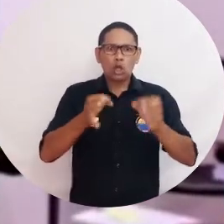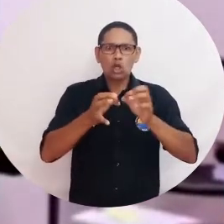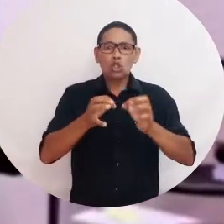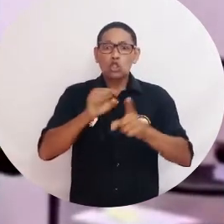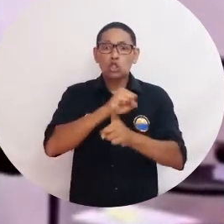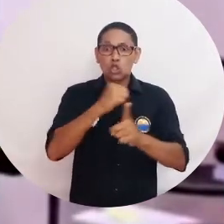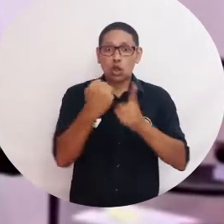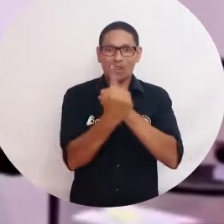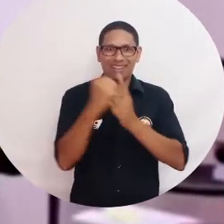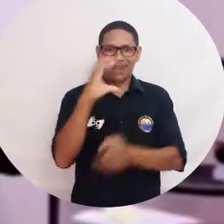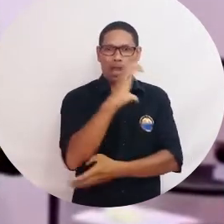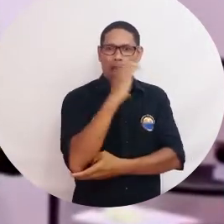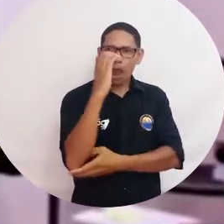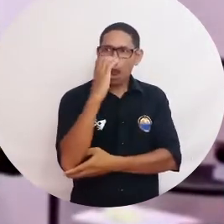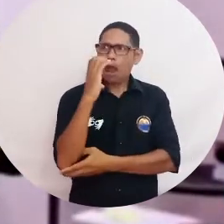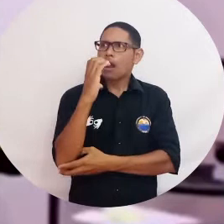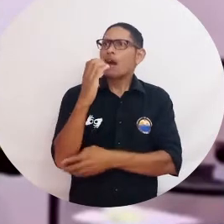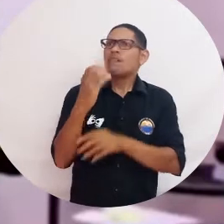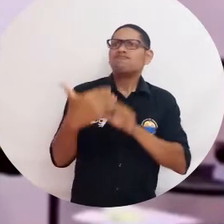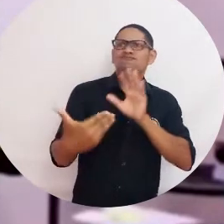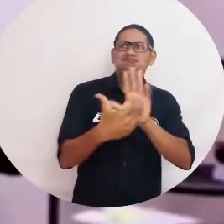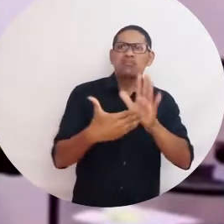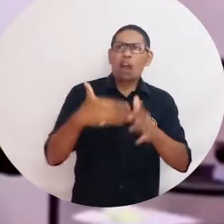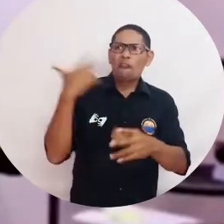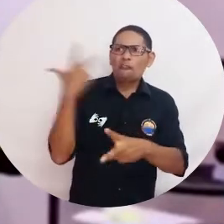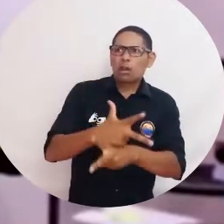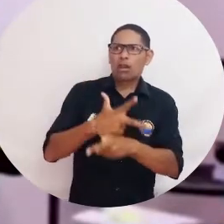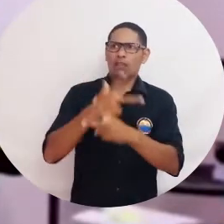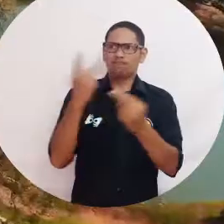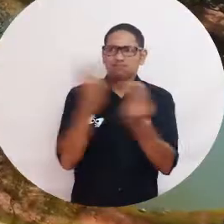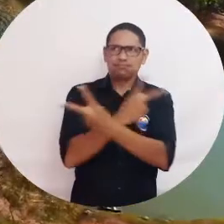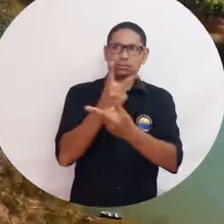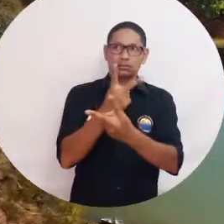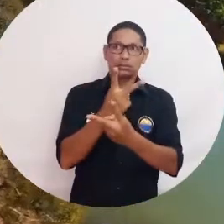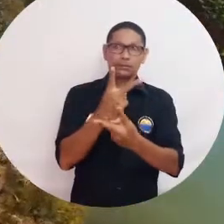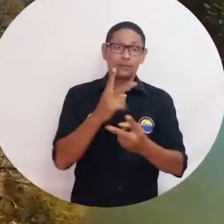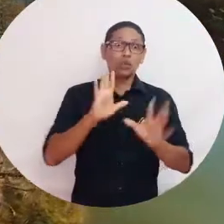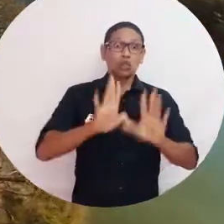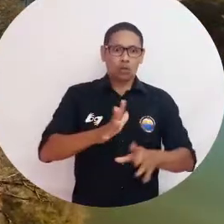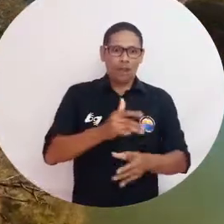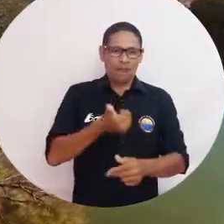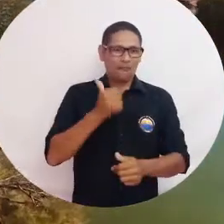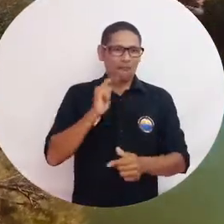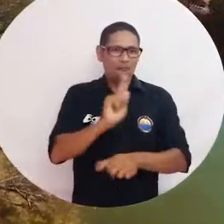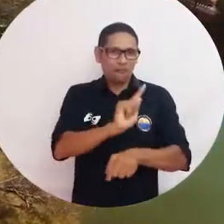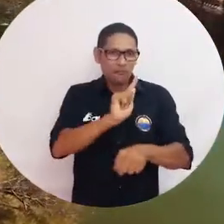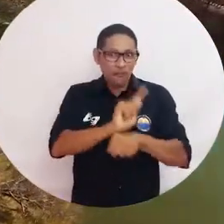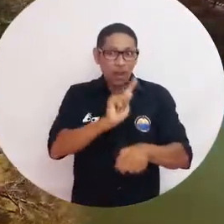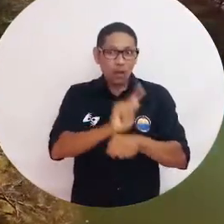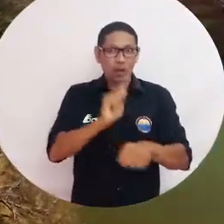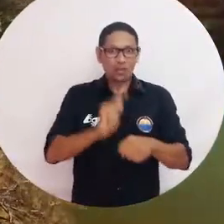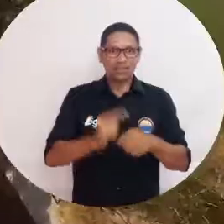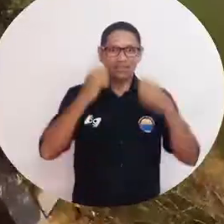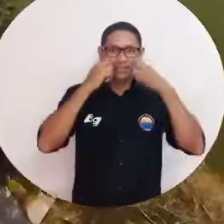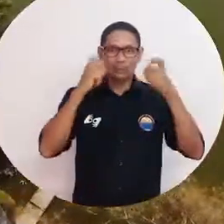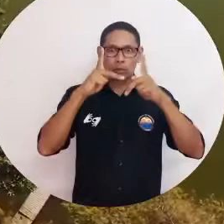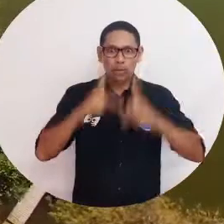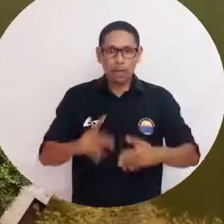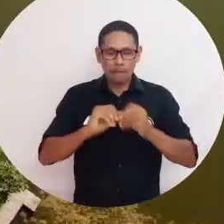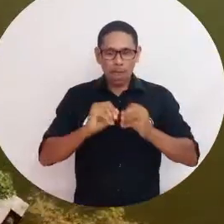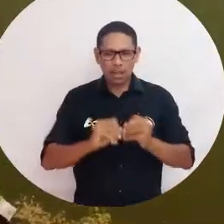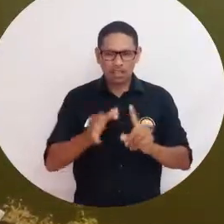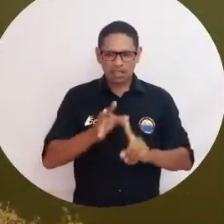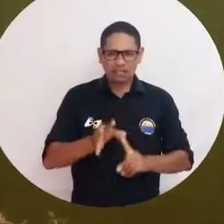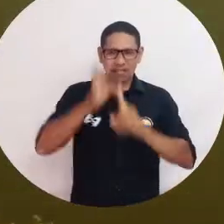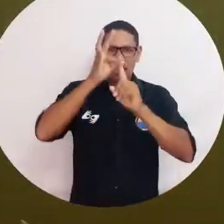la reacción de la sociedad colombiana frente a la violencia. El evento, organizado por la Facultad de Humanidades y la Especialización